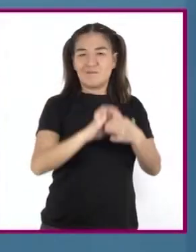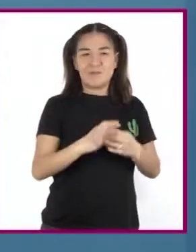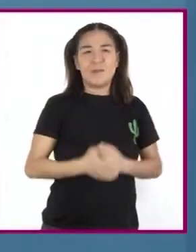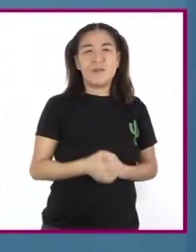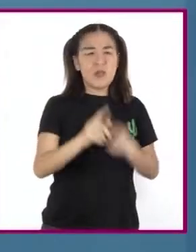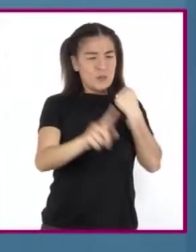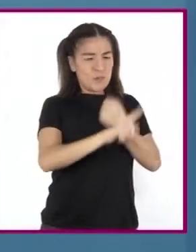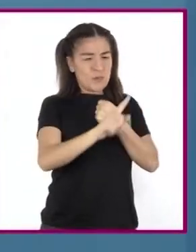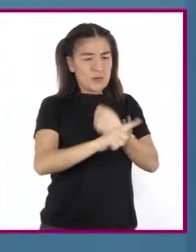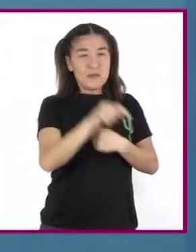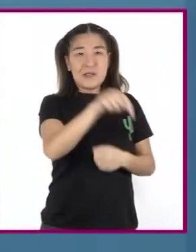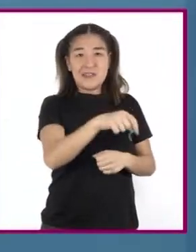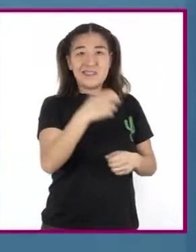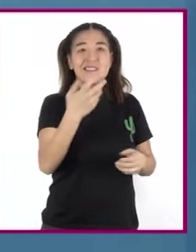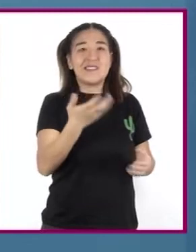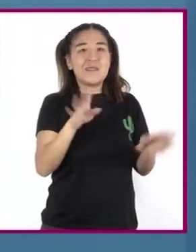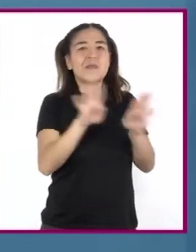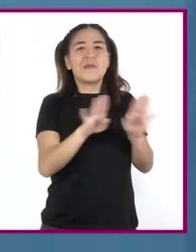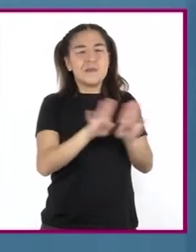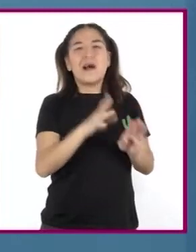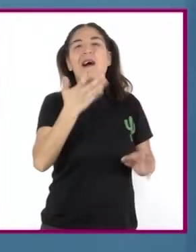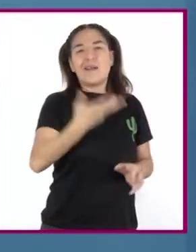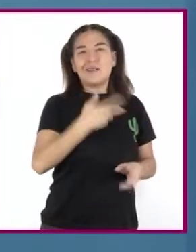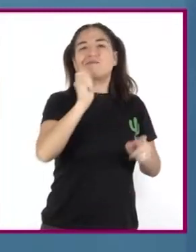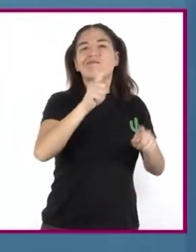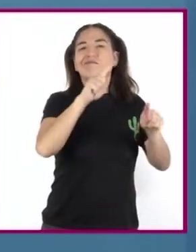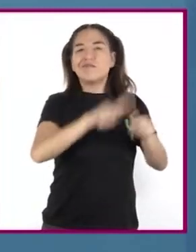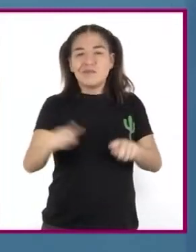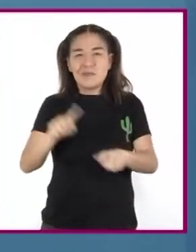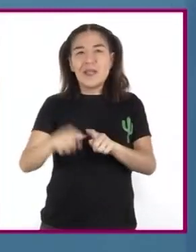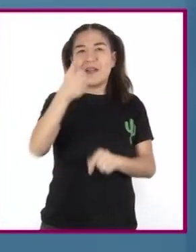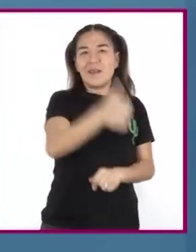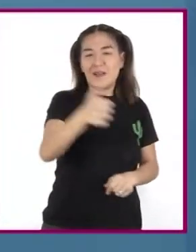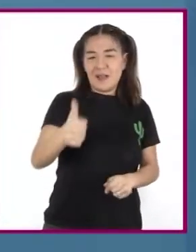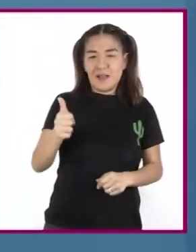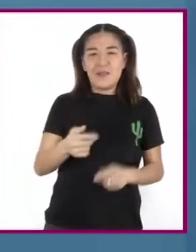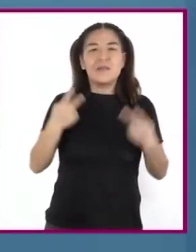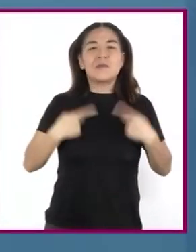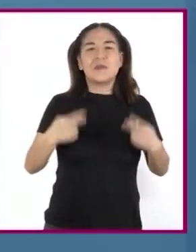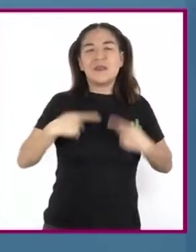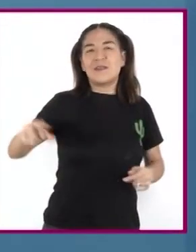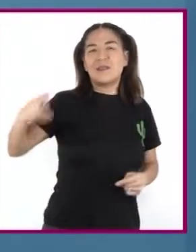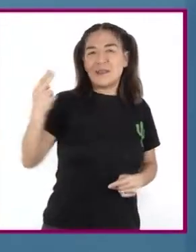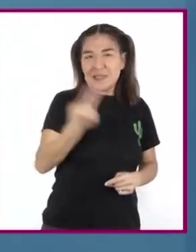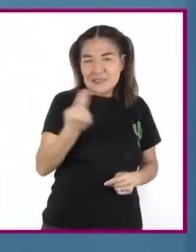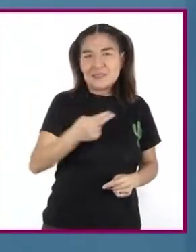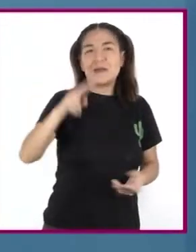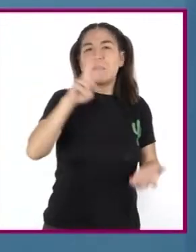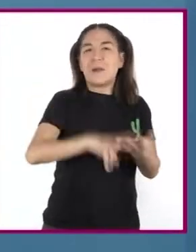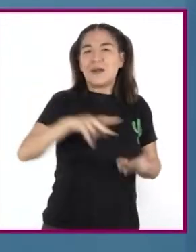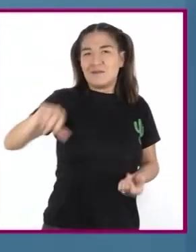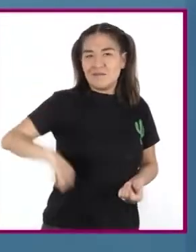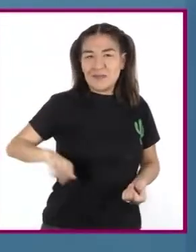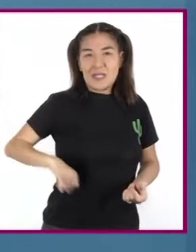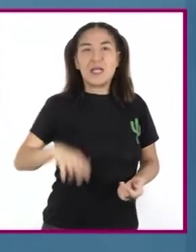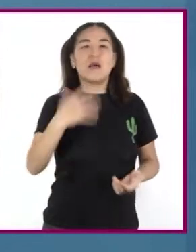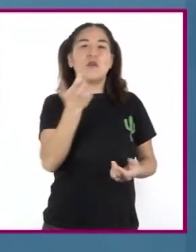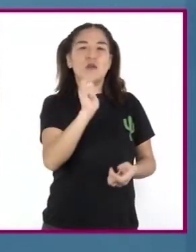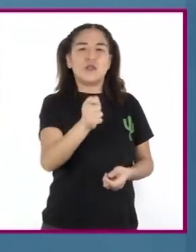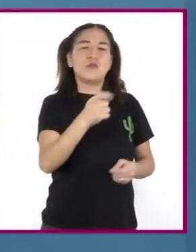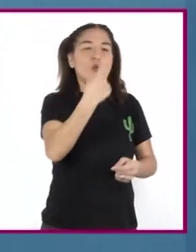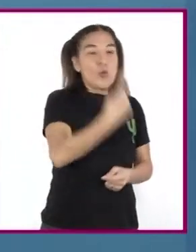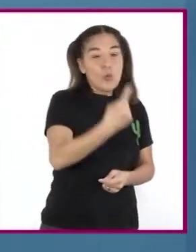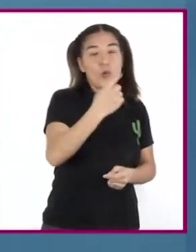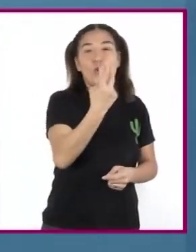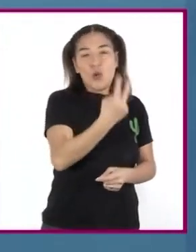se puede presentar cuando hay diferencias en las necesidades, intereses y valores de dos o más perspectivas